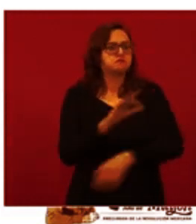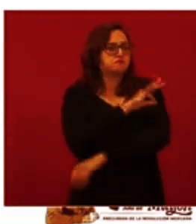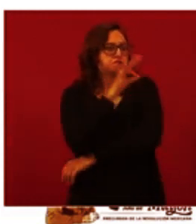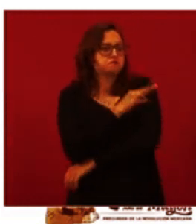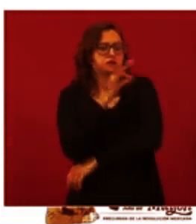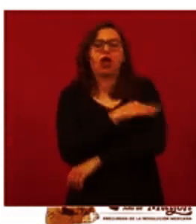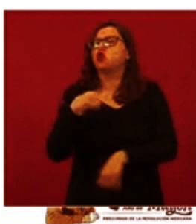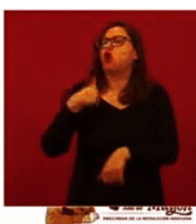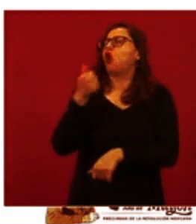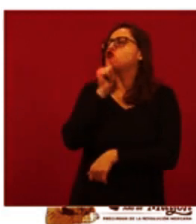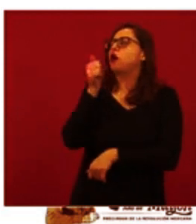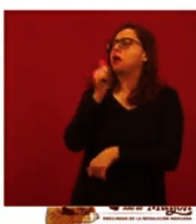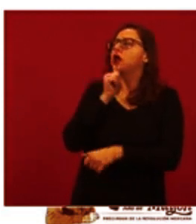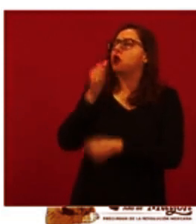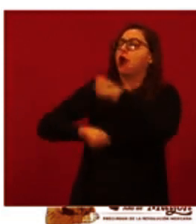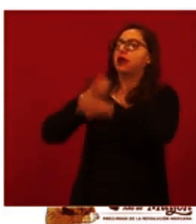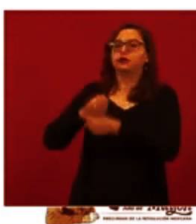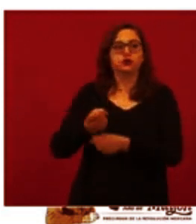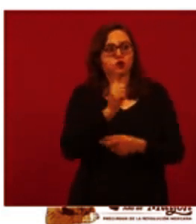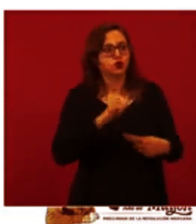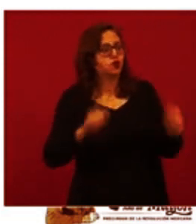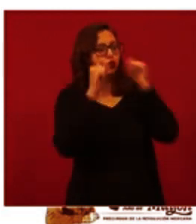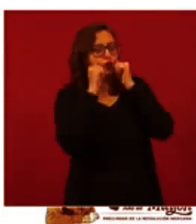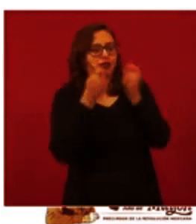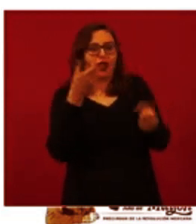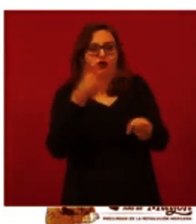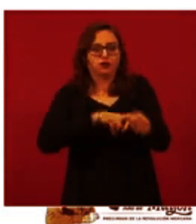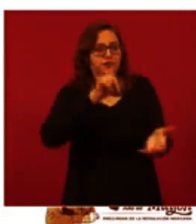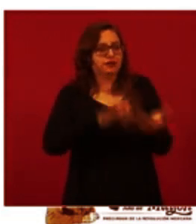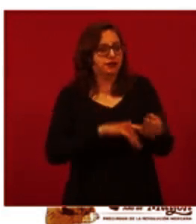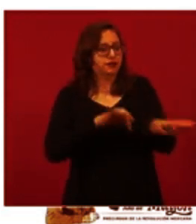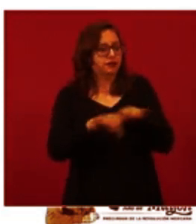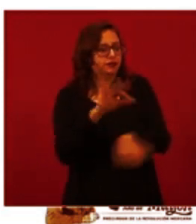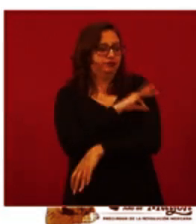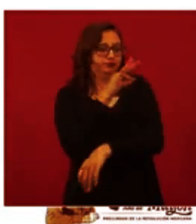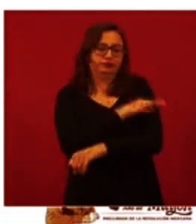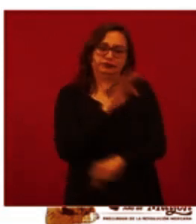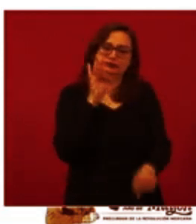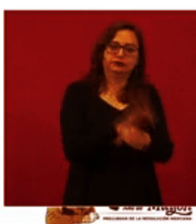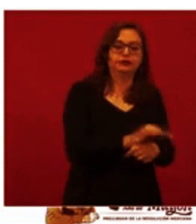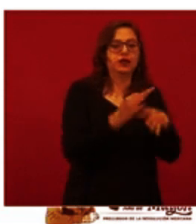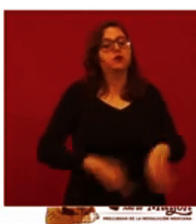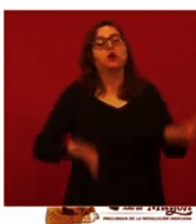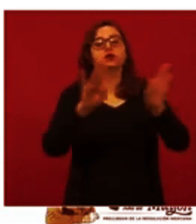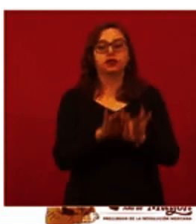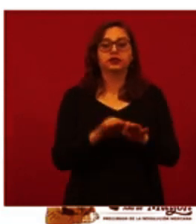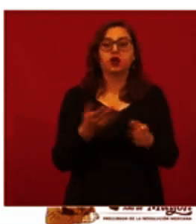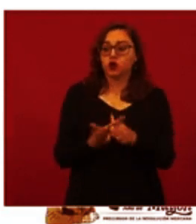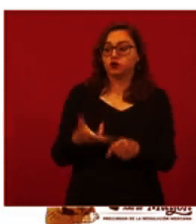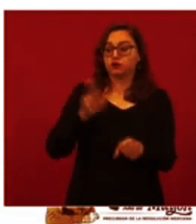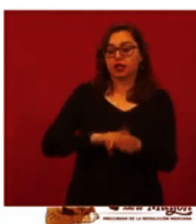ser personal de salud. Esta es una prevención importante no sólo para el personal, sino para los pacientes. No queremos que en los